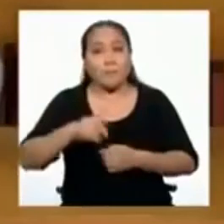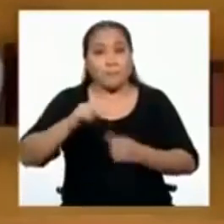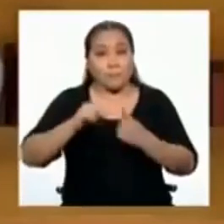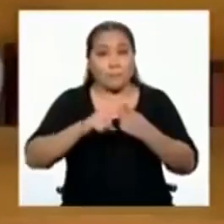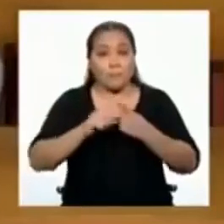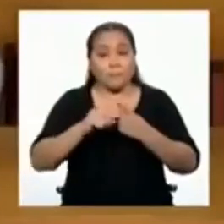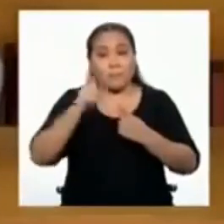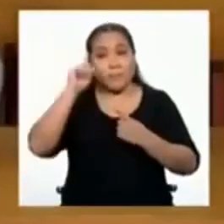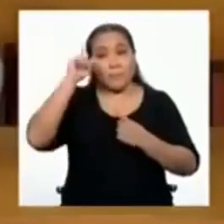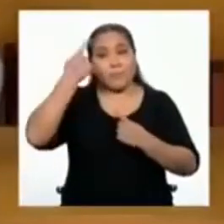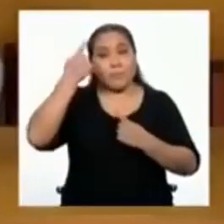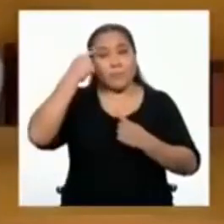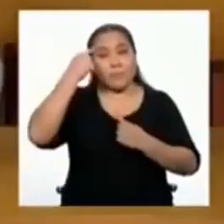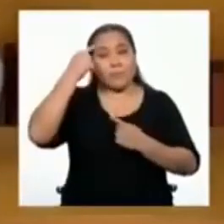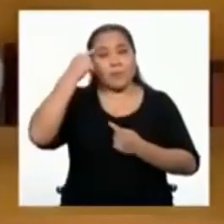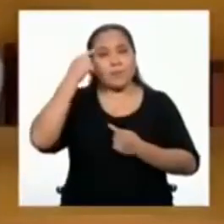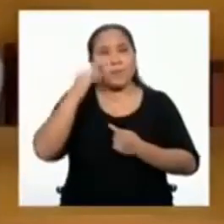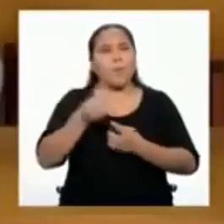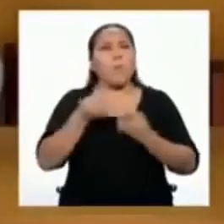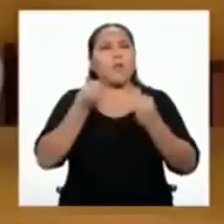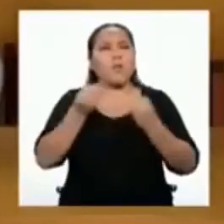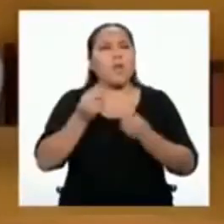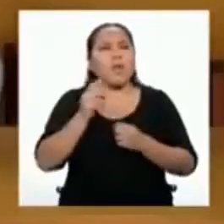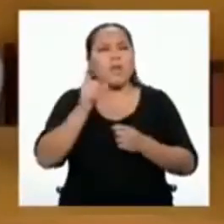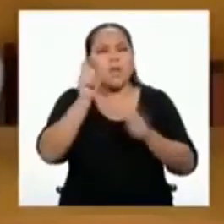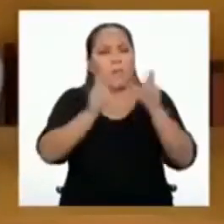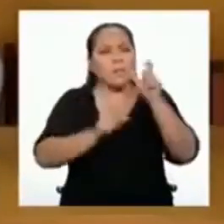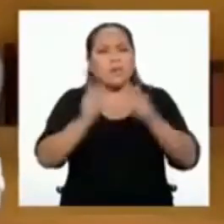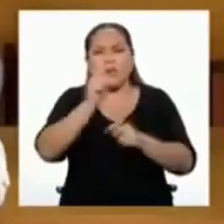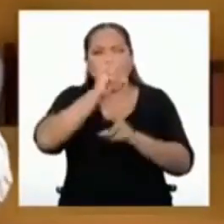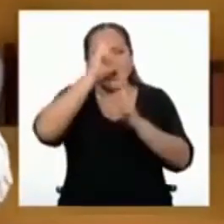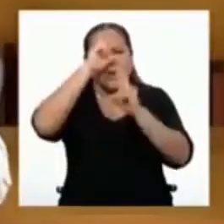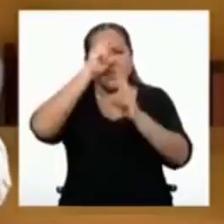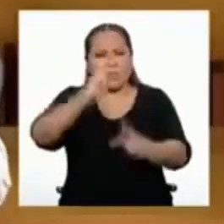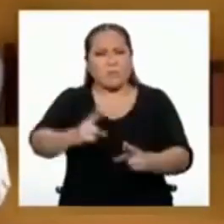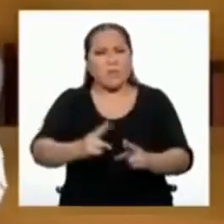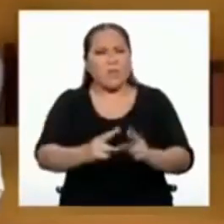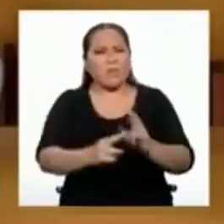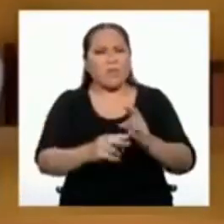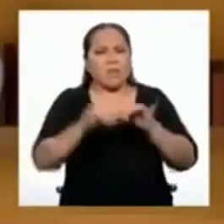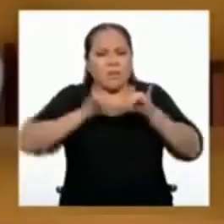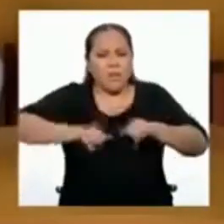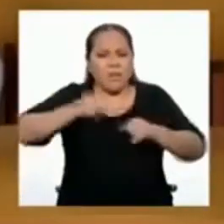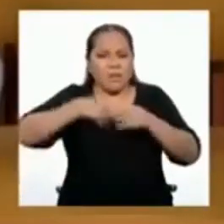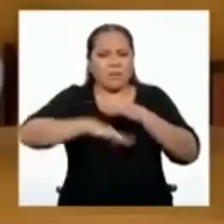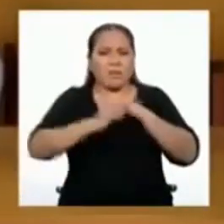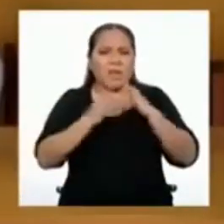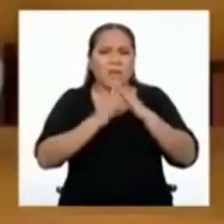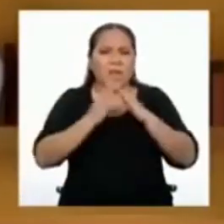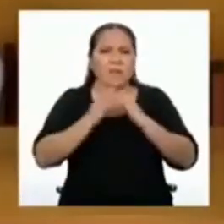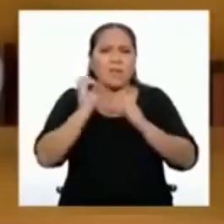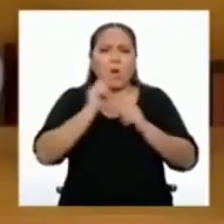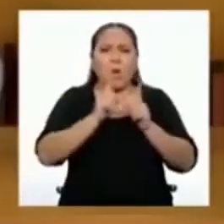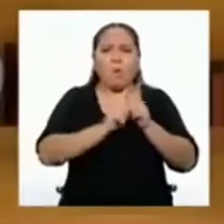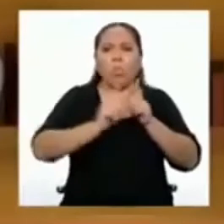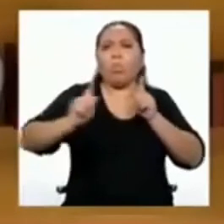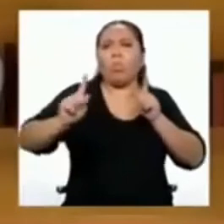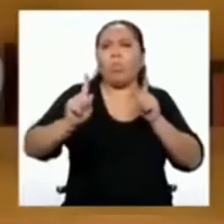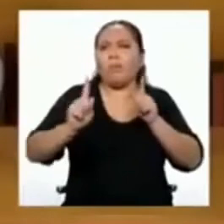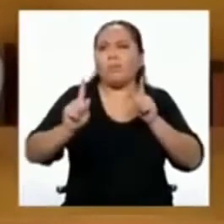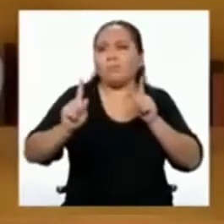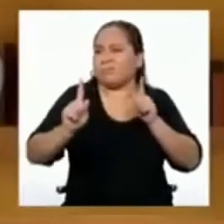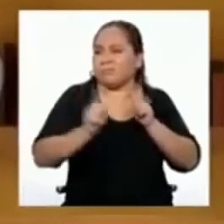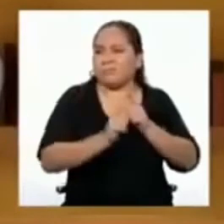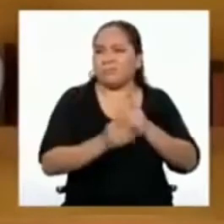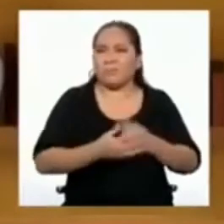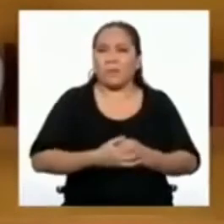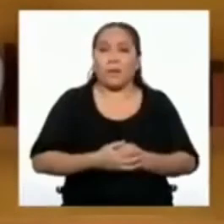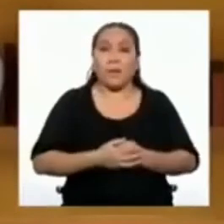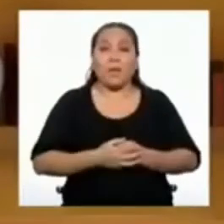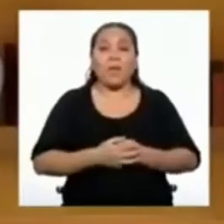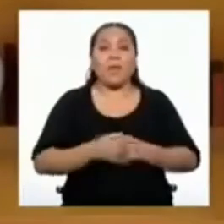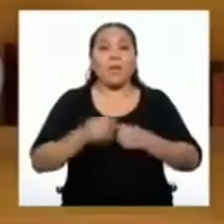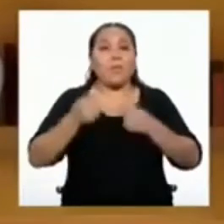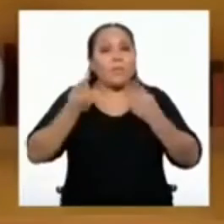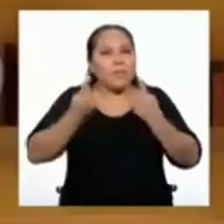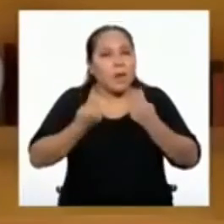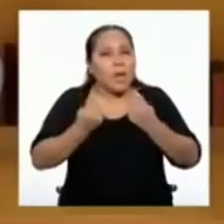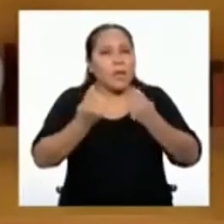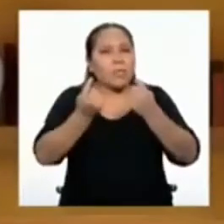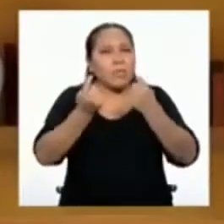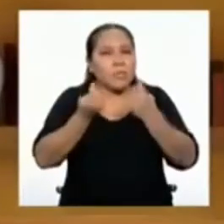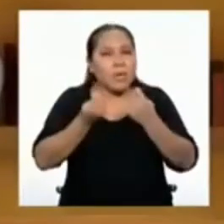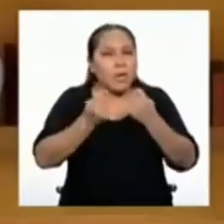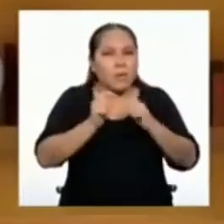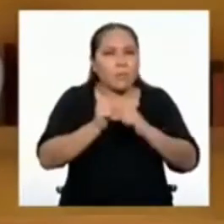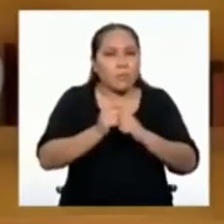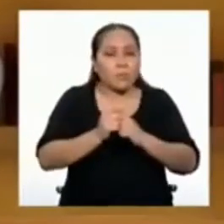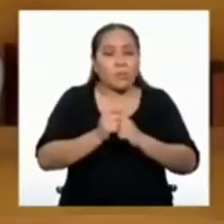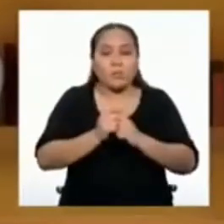personas incumplen las medidas de aislamiento y distanciamiento social. Pero tratemos de analizar a todos los sectores y no